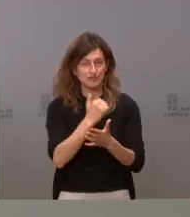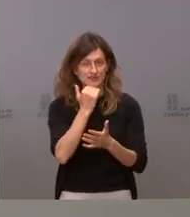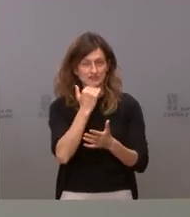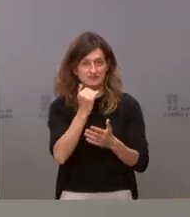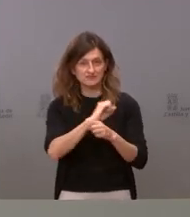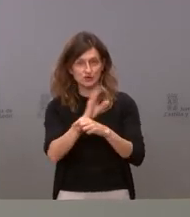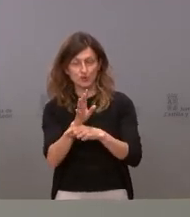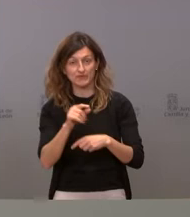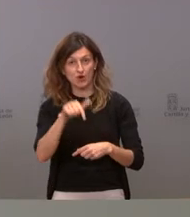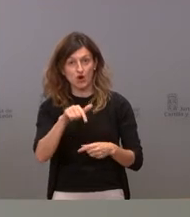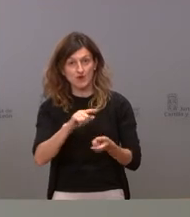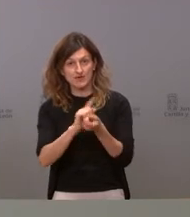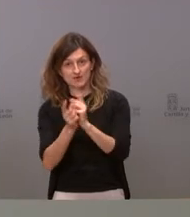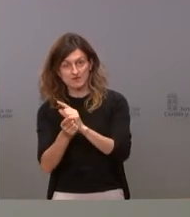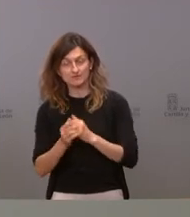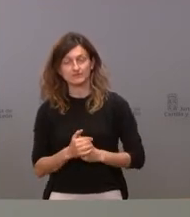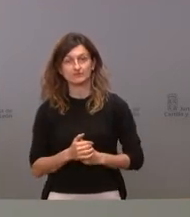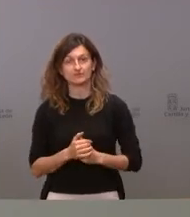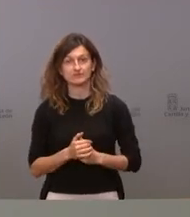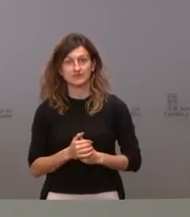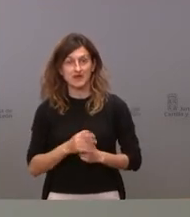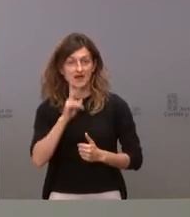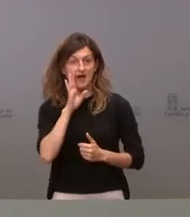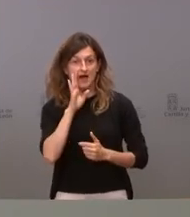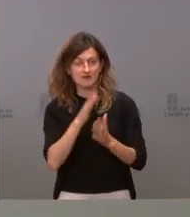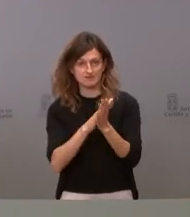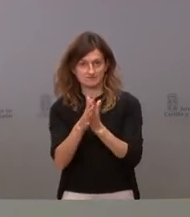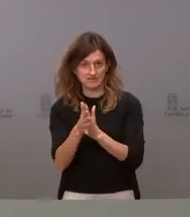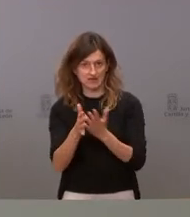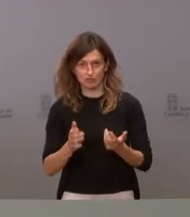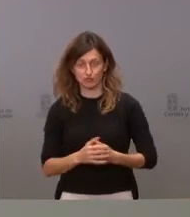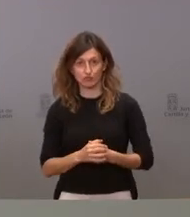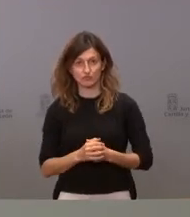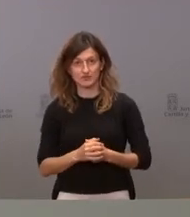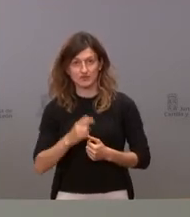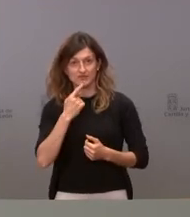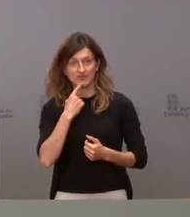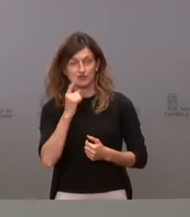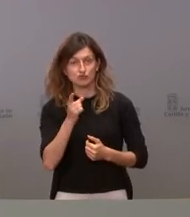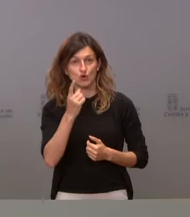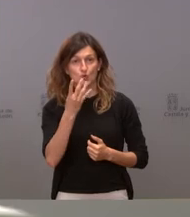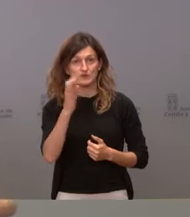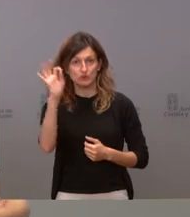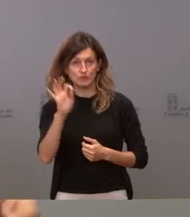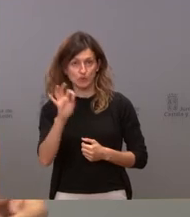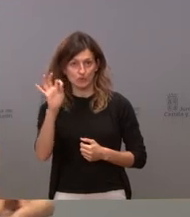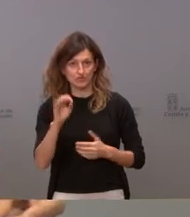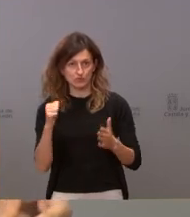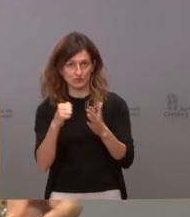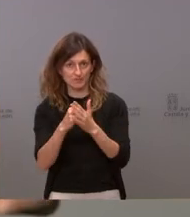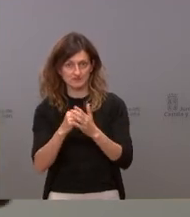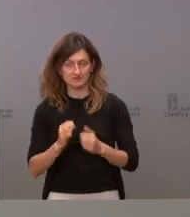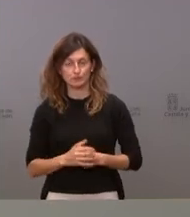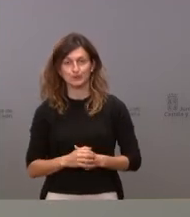COVID. Hoy la cifra que tenemos es la que les acabo de decir y que evidentemente no llega al 4% de esa cifra máxima.